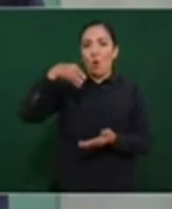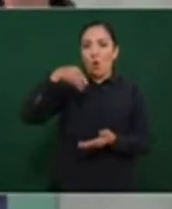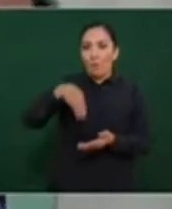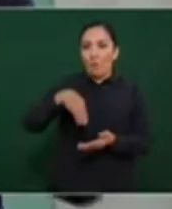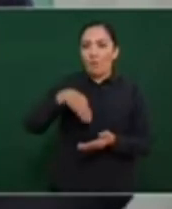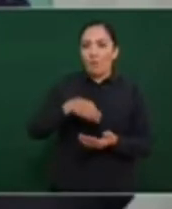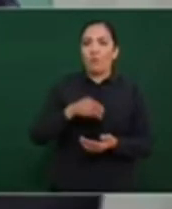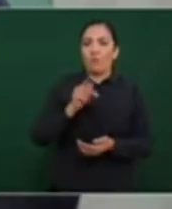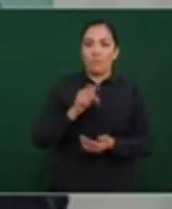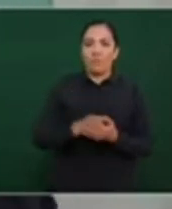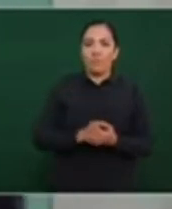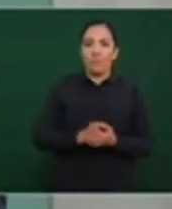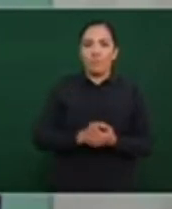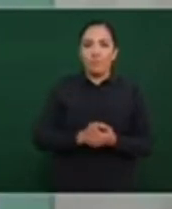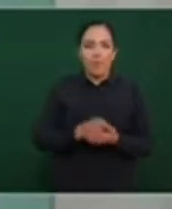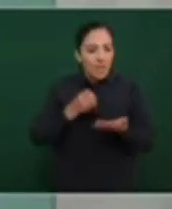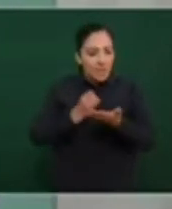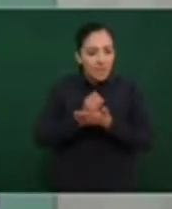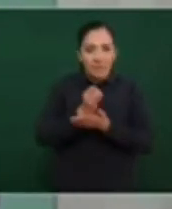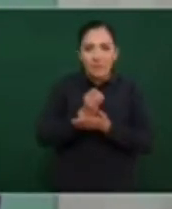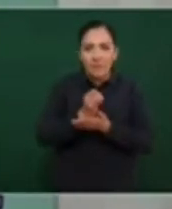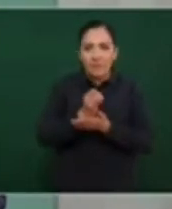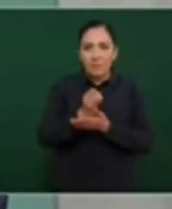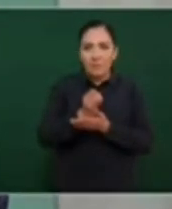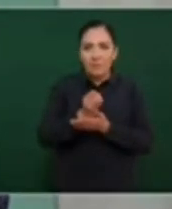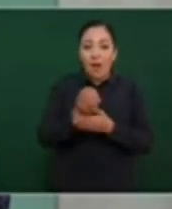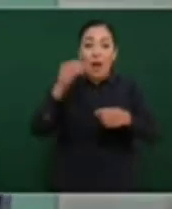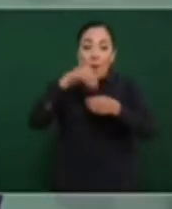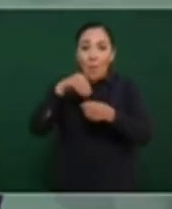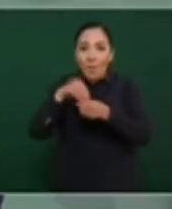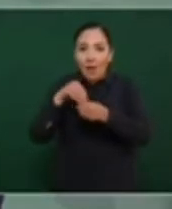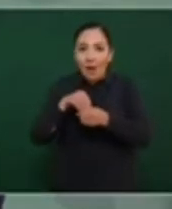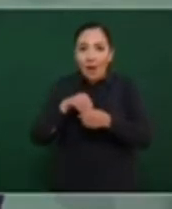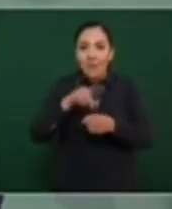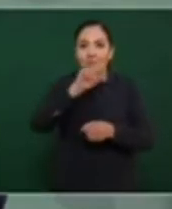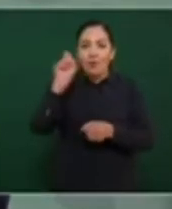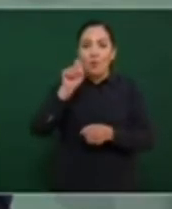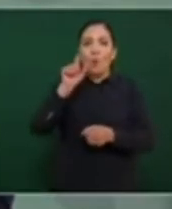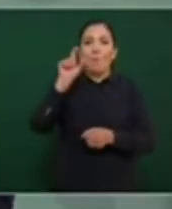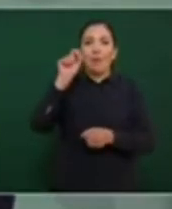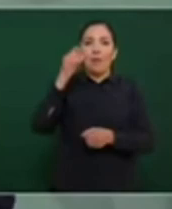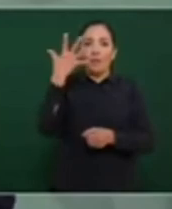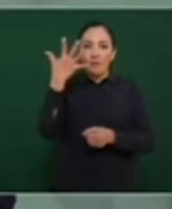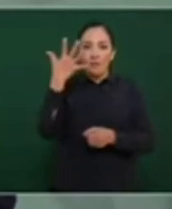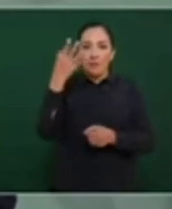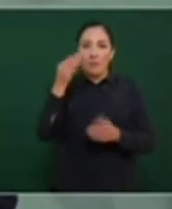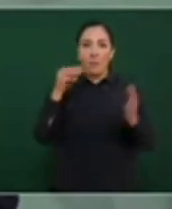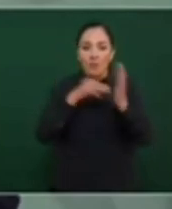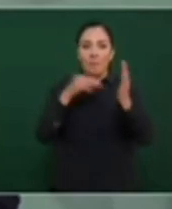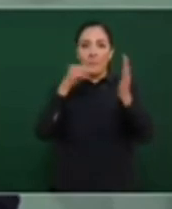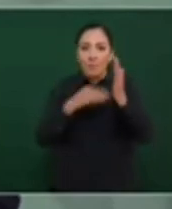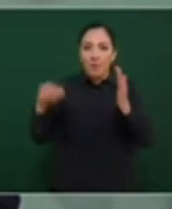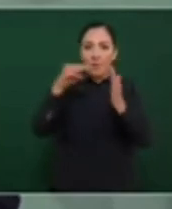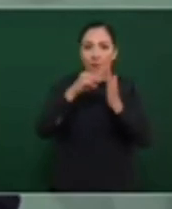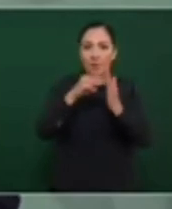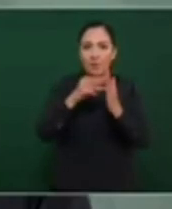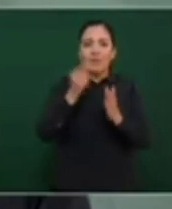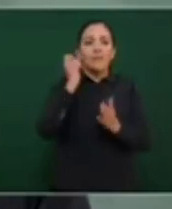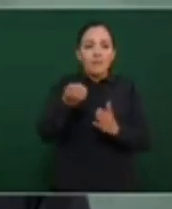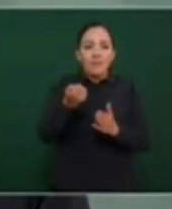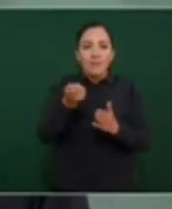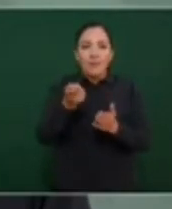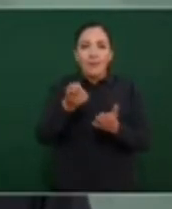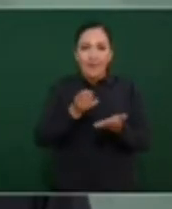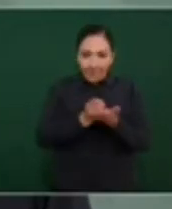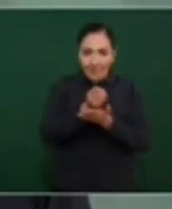con esa decisión de 125, quiere decir que tomar esa decisión no significó